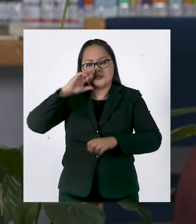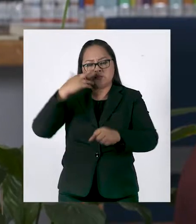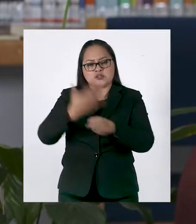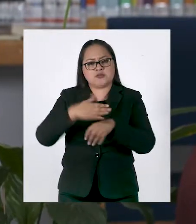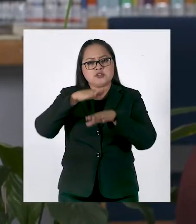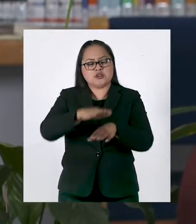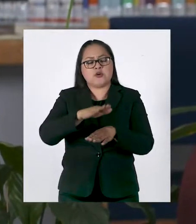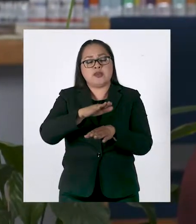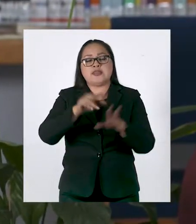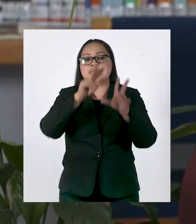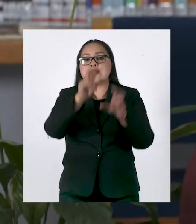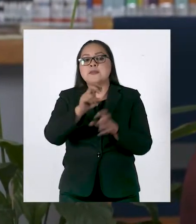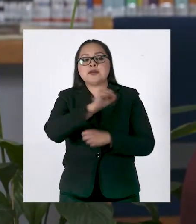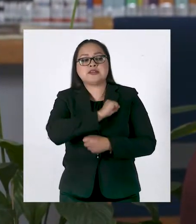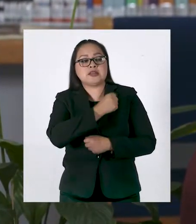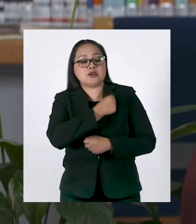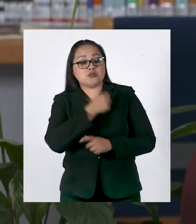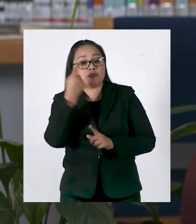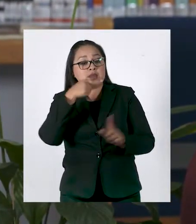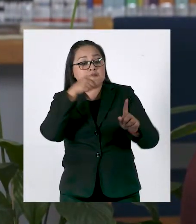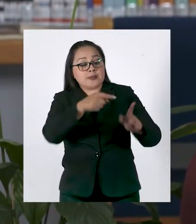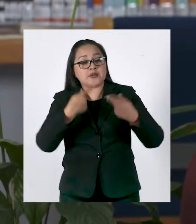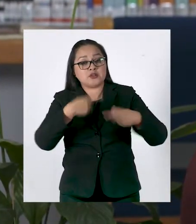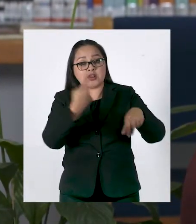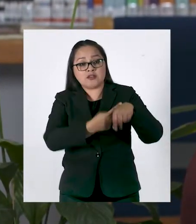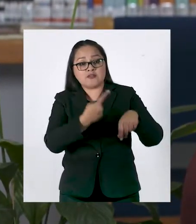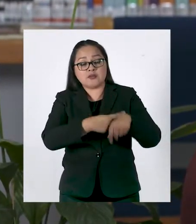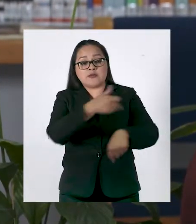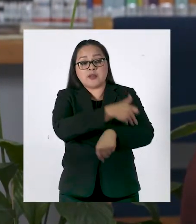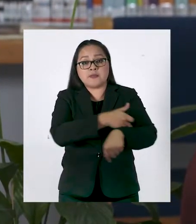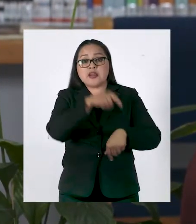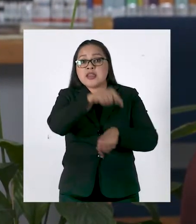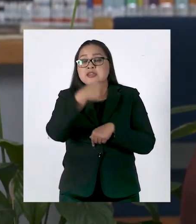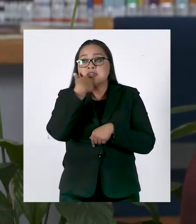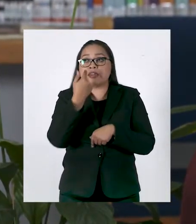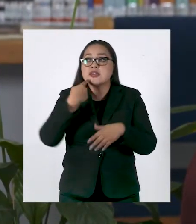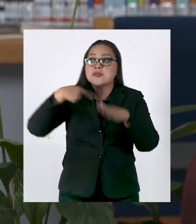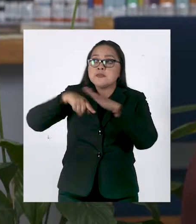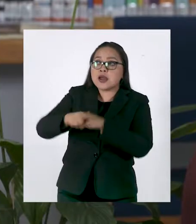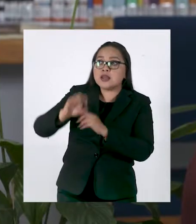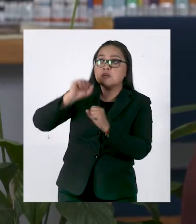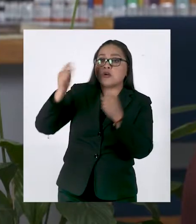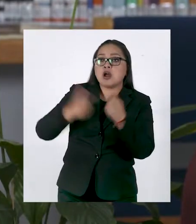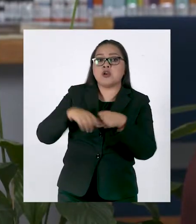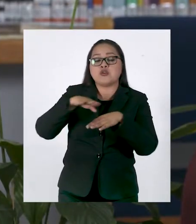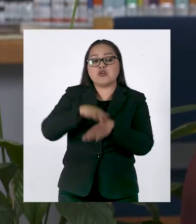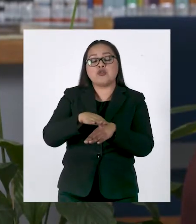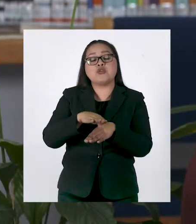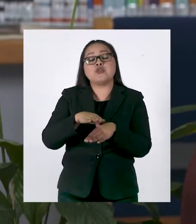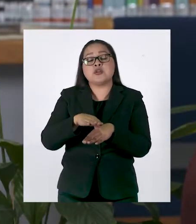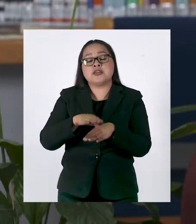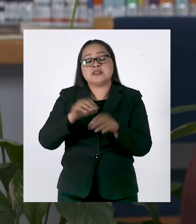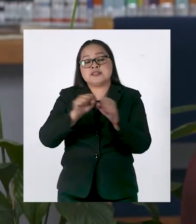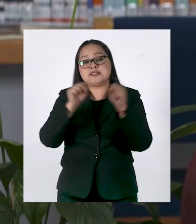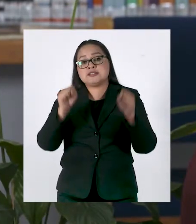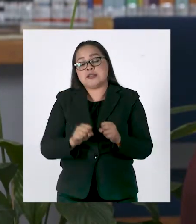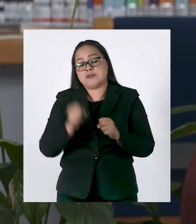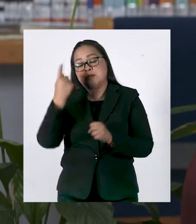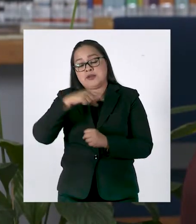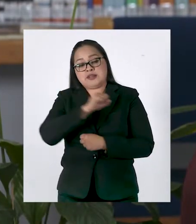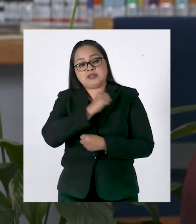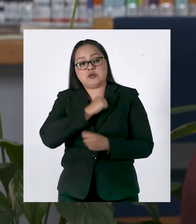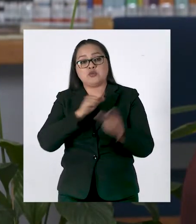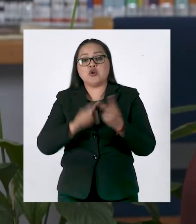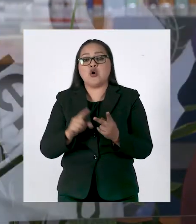salud para acercar a los pacientes y a sus familiares en sus legítimas demandas frente al Sistema Nacional de Salud y los prestadores de